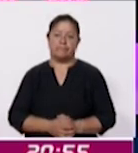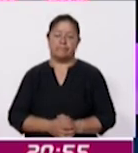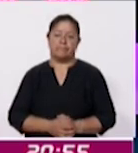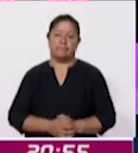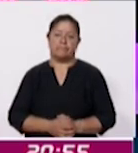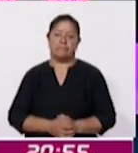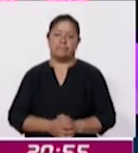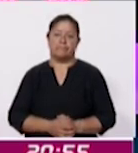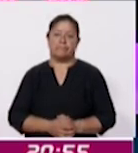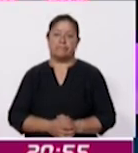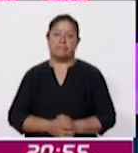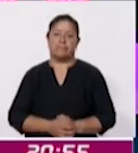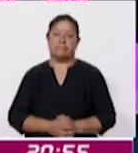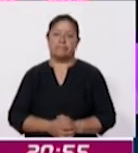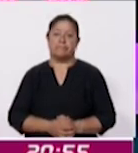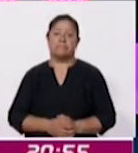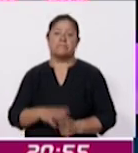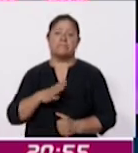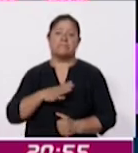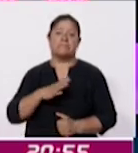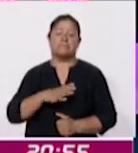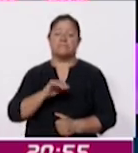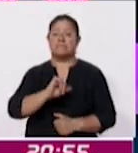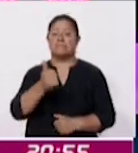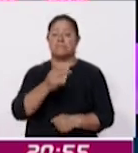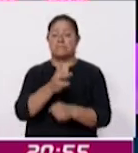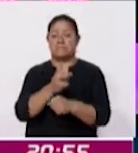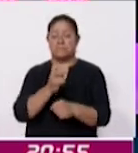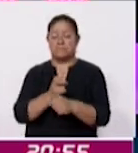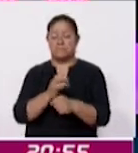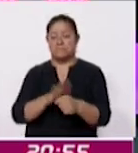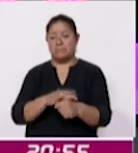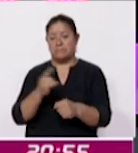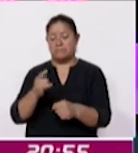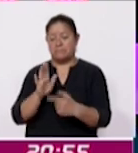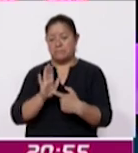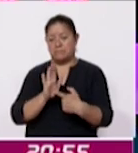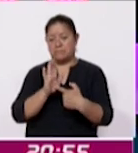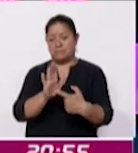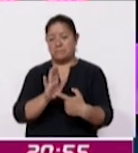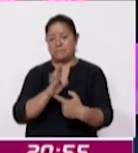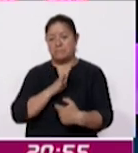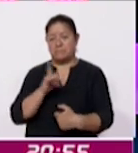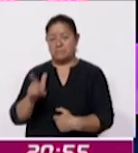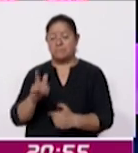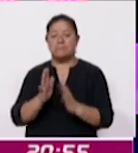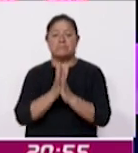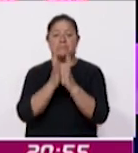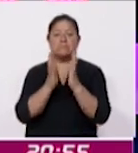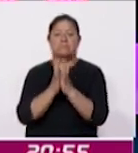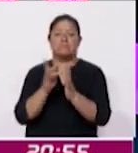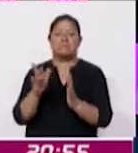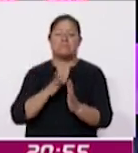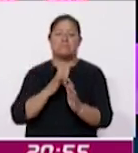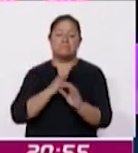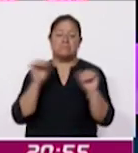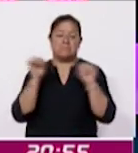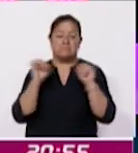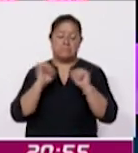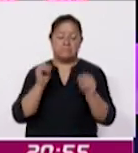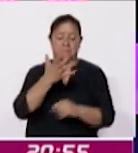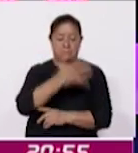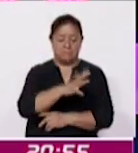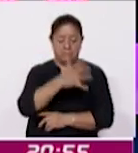y le tenemos la siguiente invitación porque se presentó la convocatoria para participar en la carrera de 10